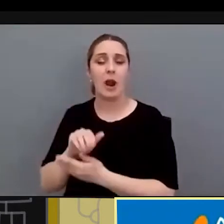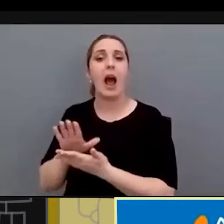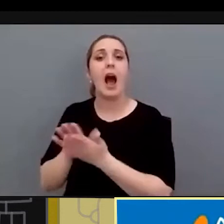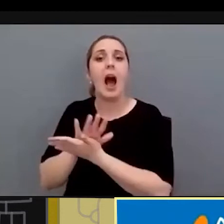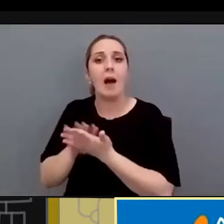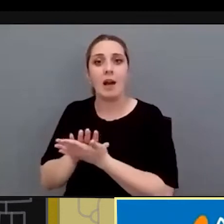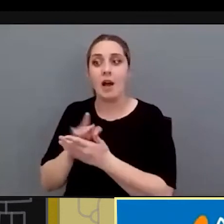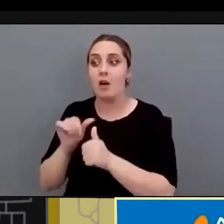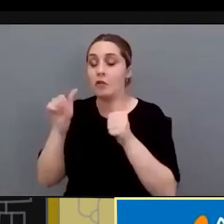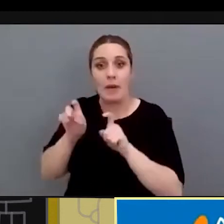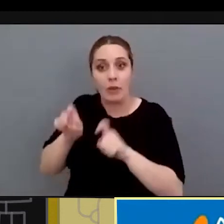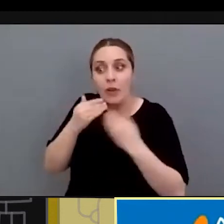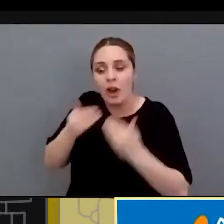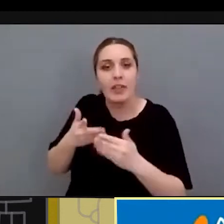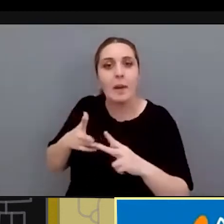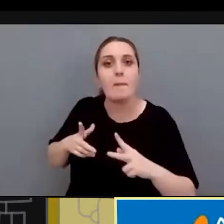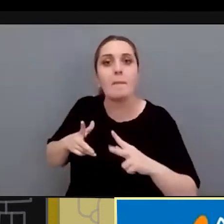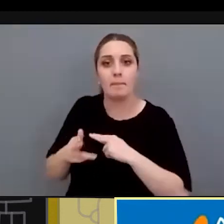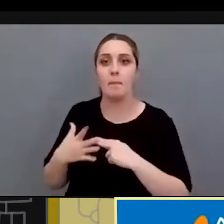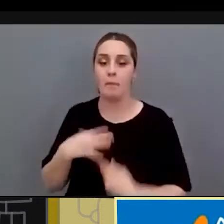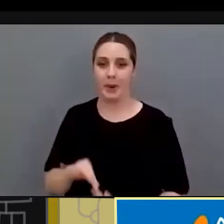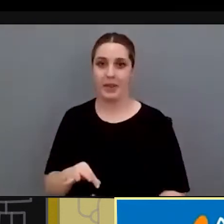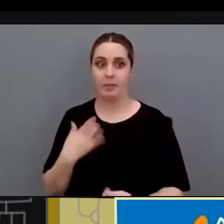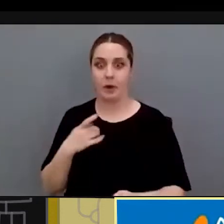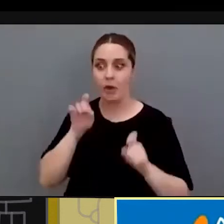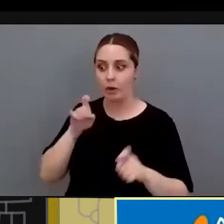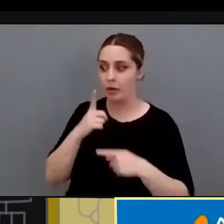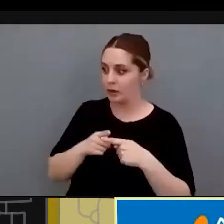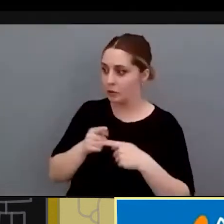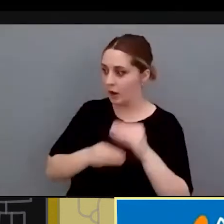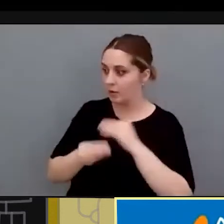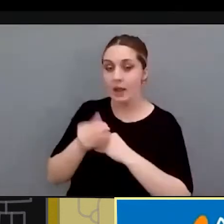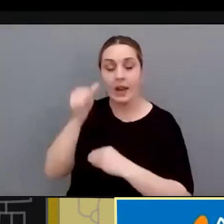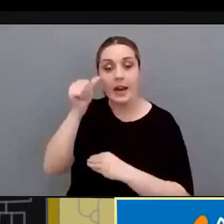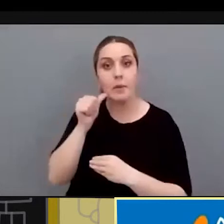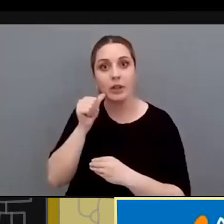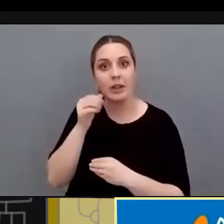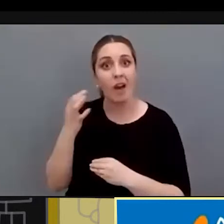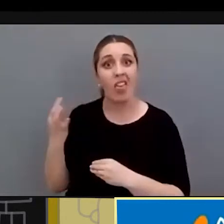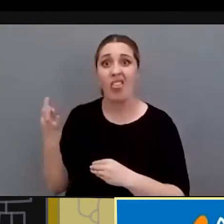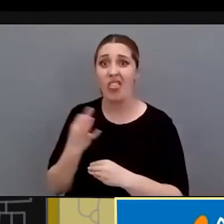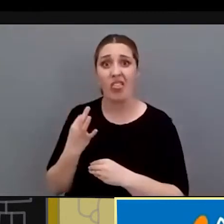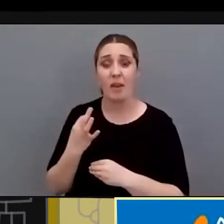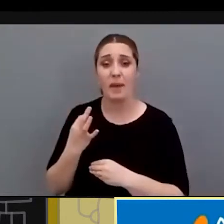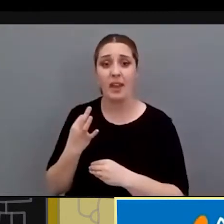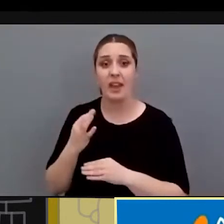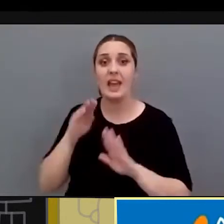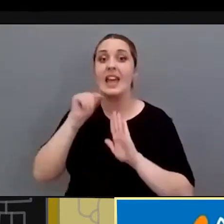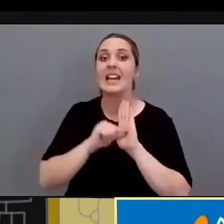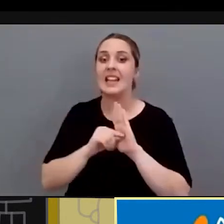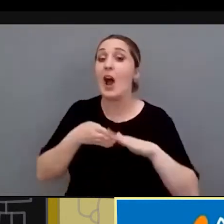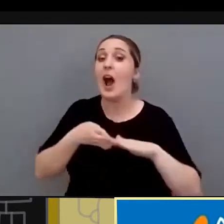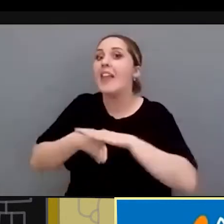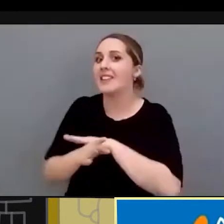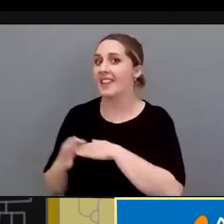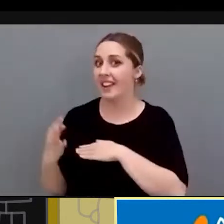pero esa educación sexual y reproductiva tiene que darse bajo los criterios de accesibilidad